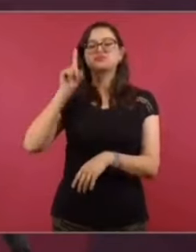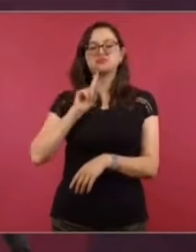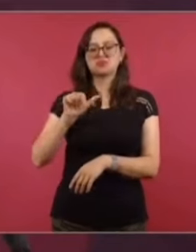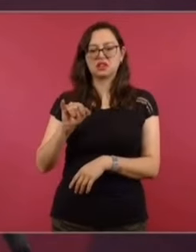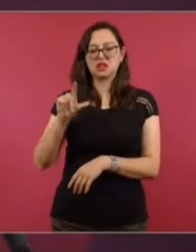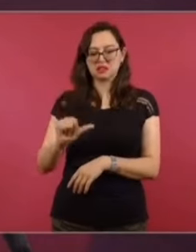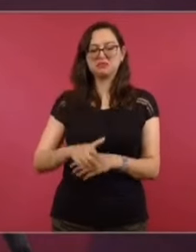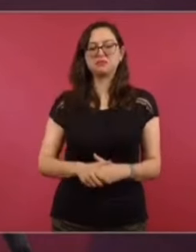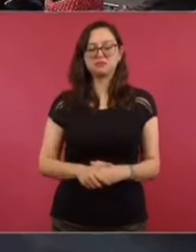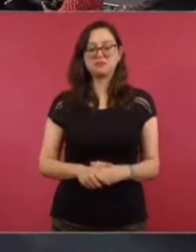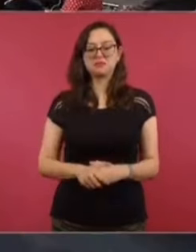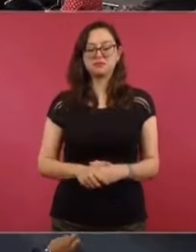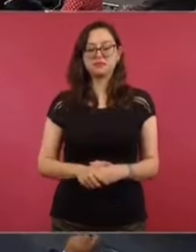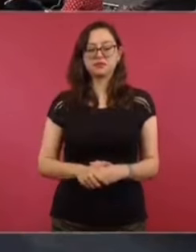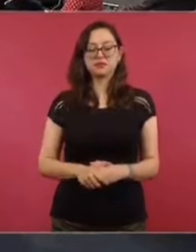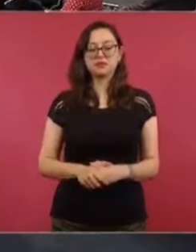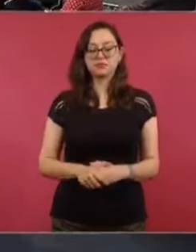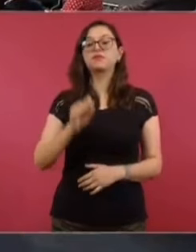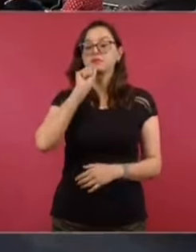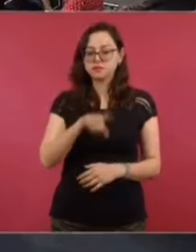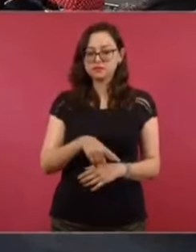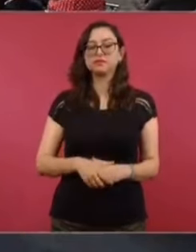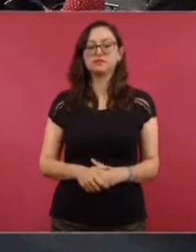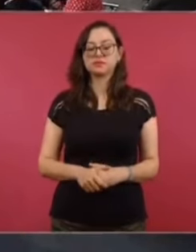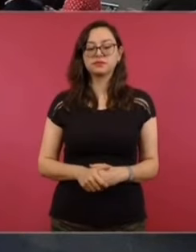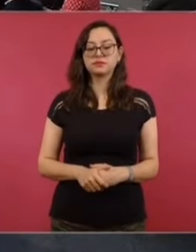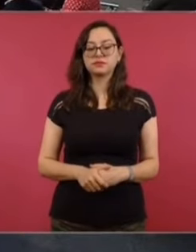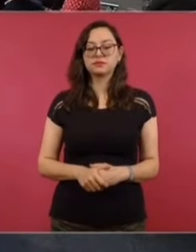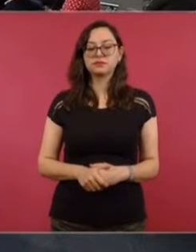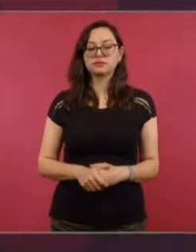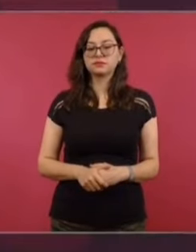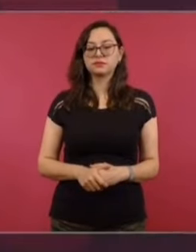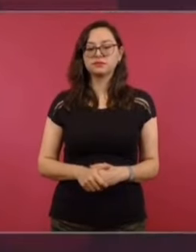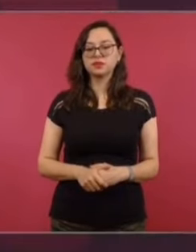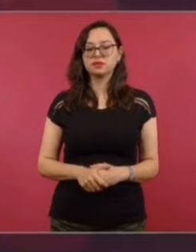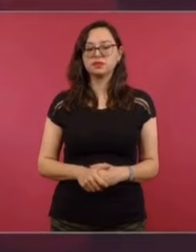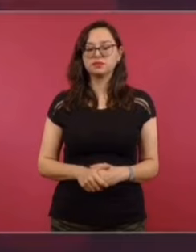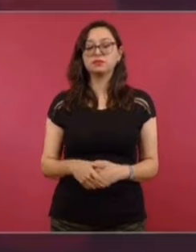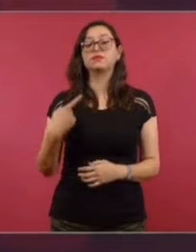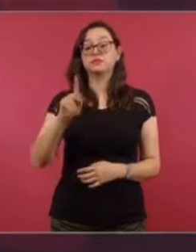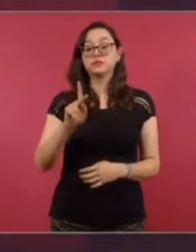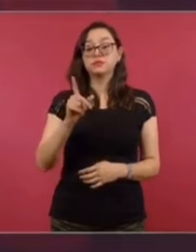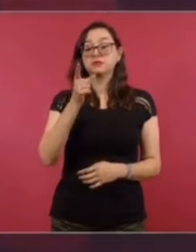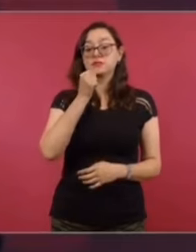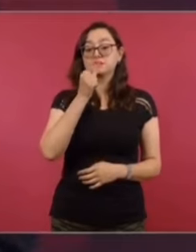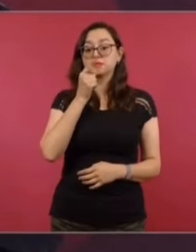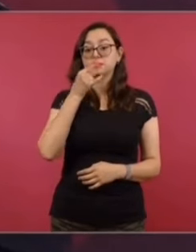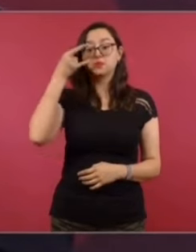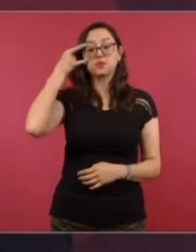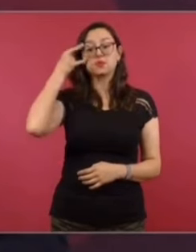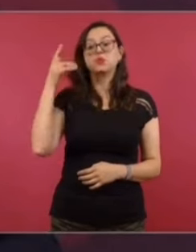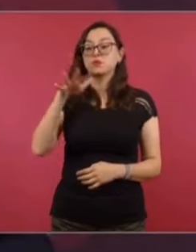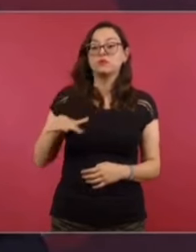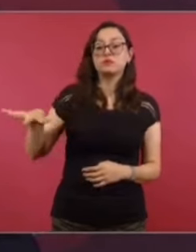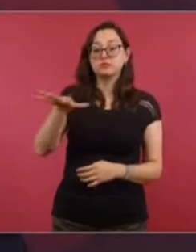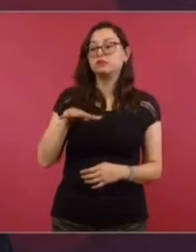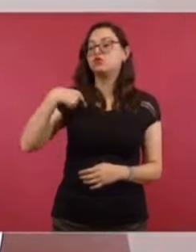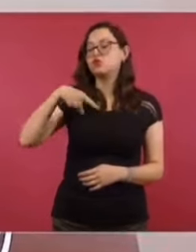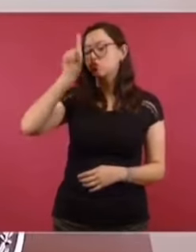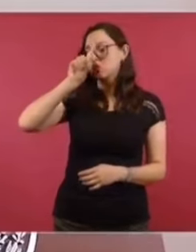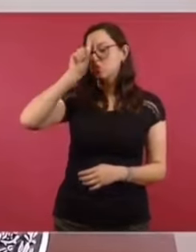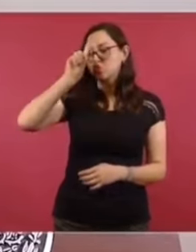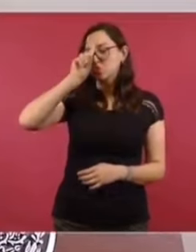Laida Sanzores. También, pero le recomendaría a los policías de Campeche que